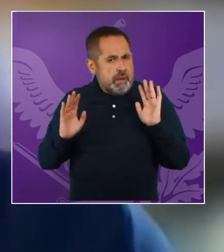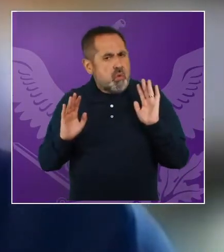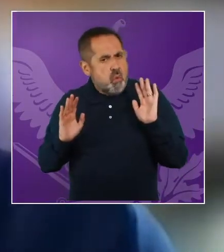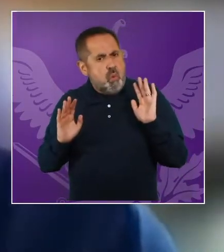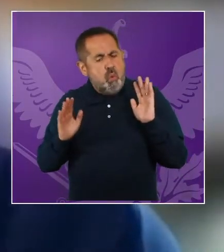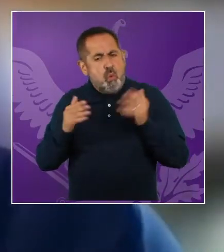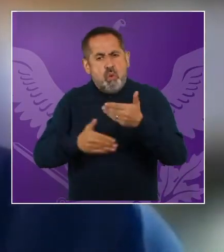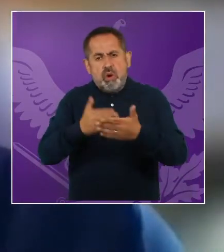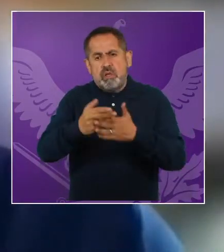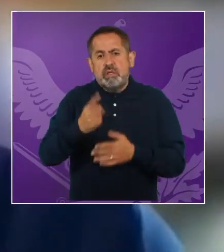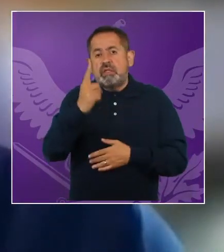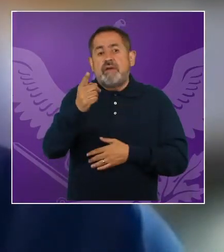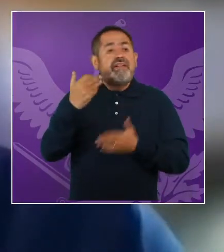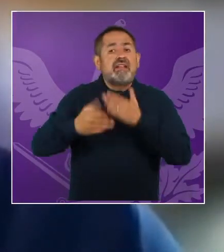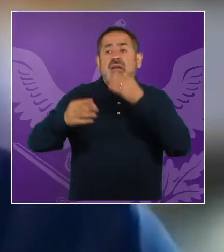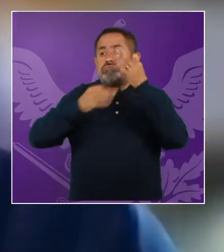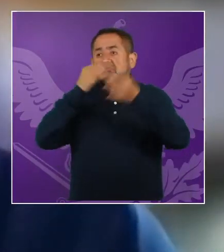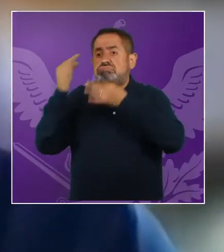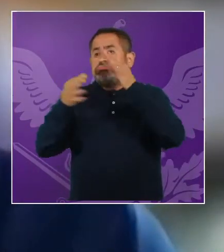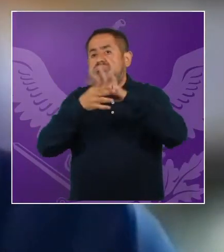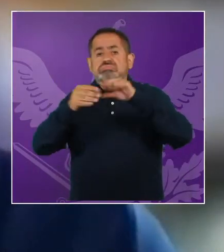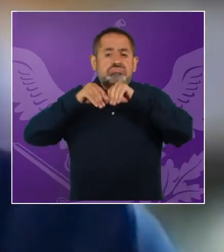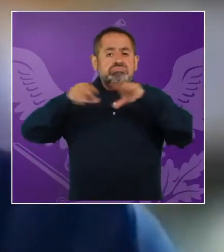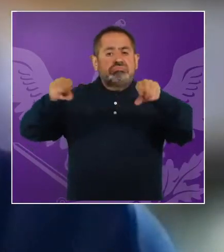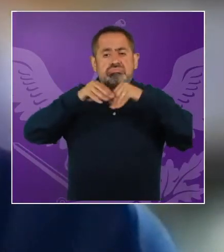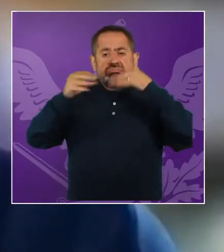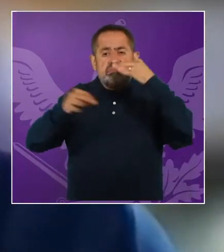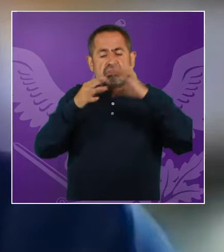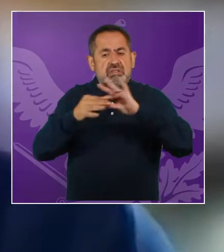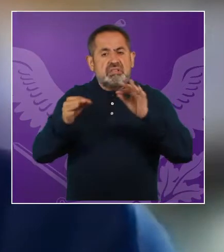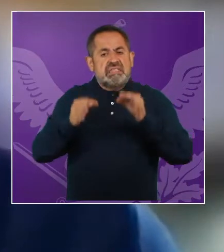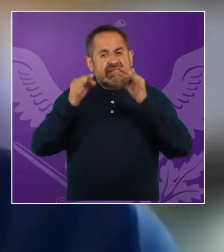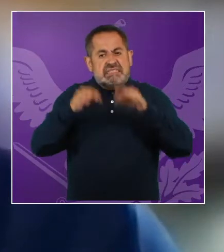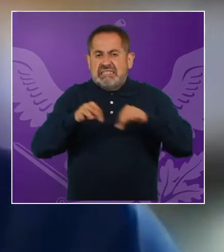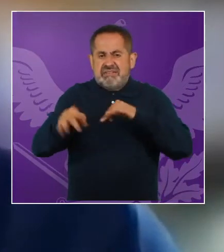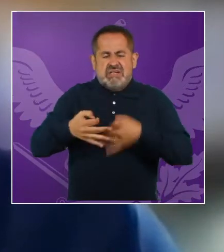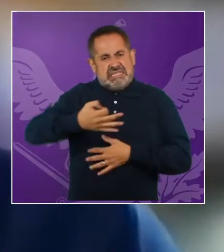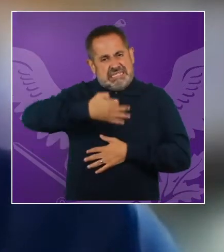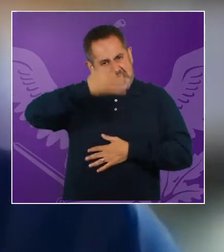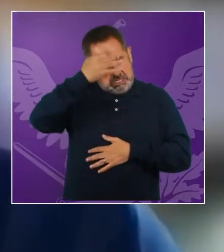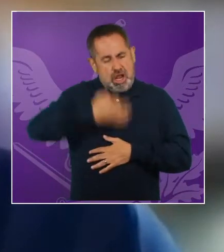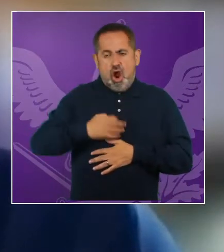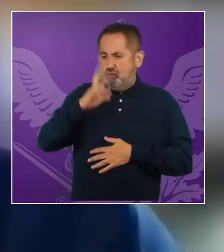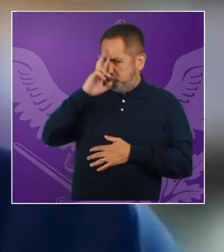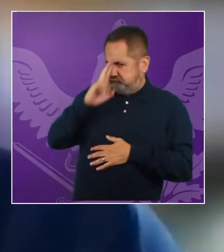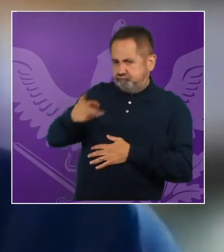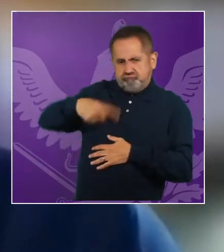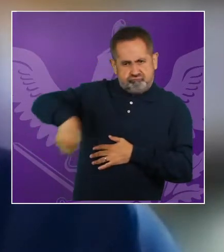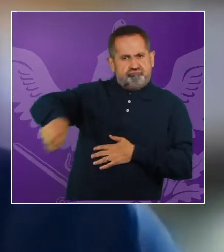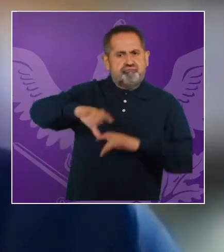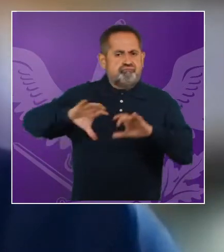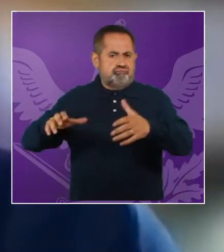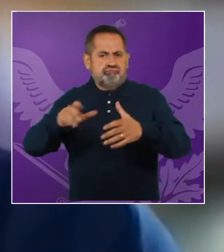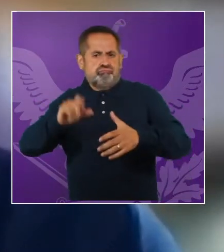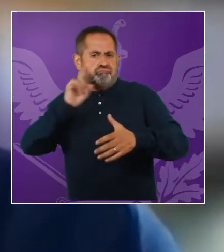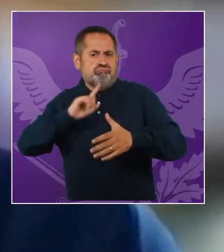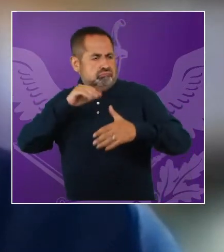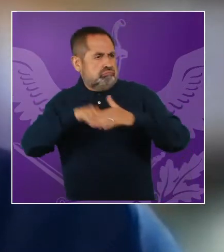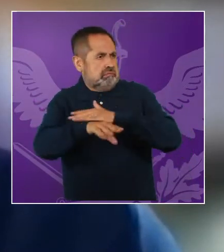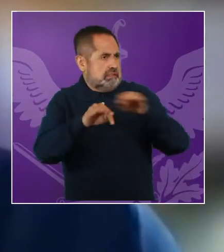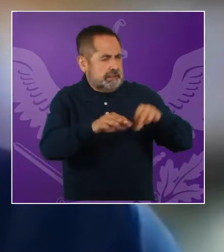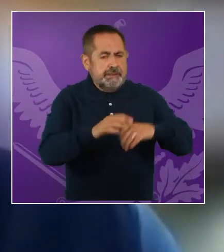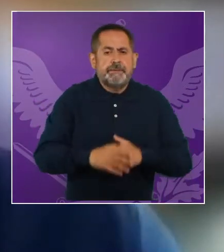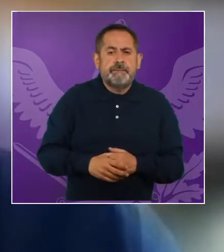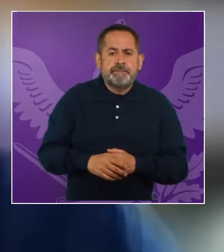hacer, especialmente a promover un trabajo digno para, para